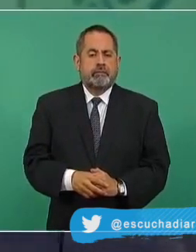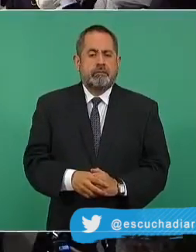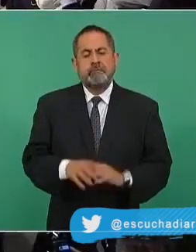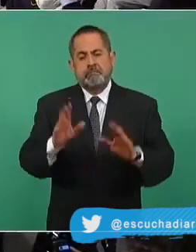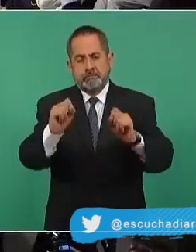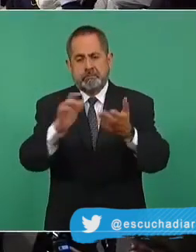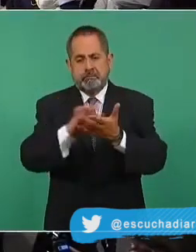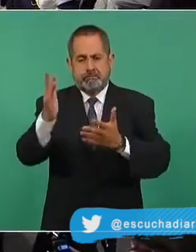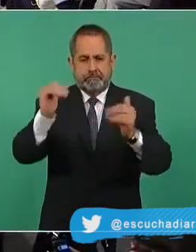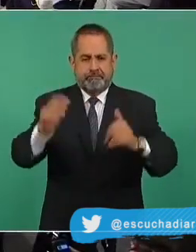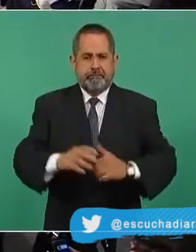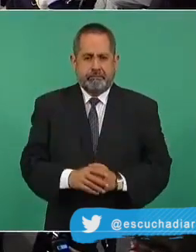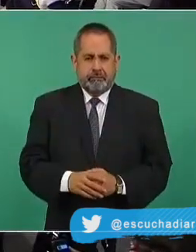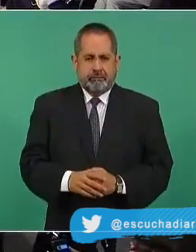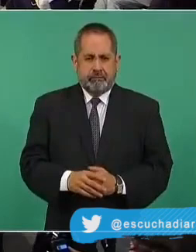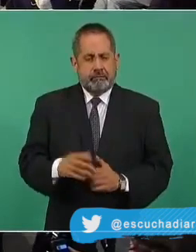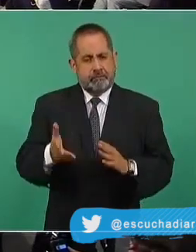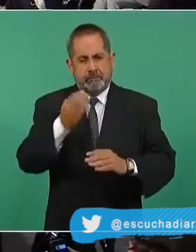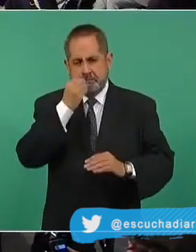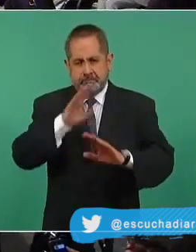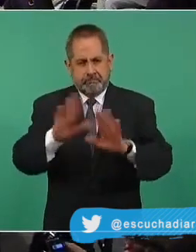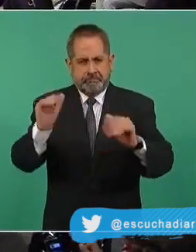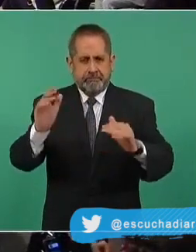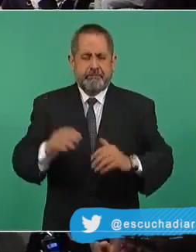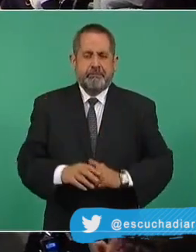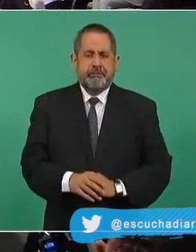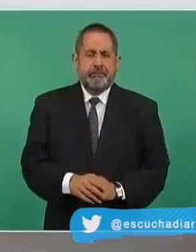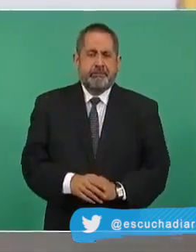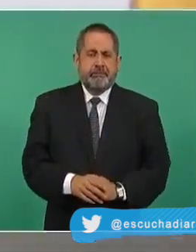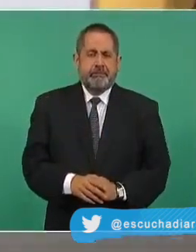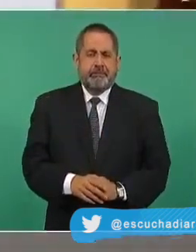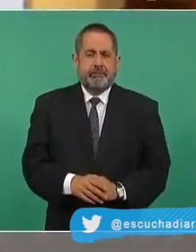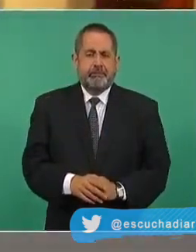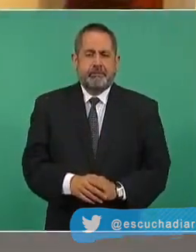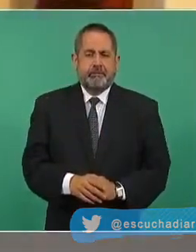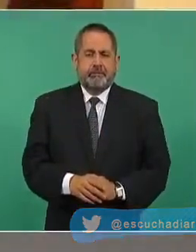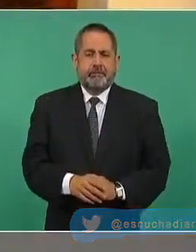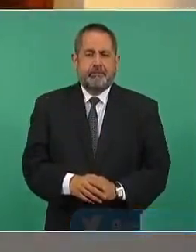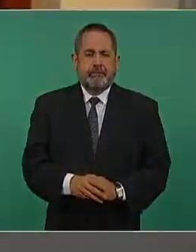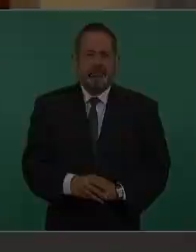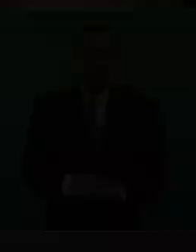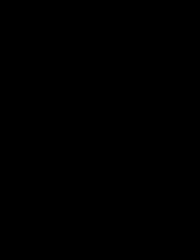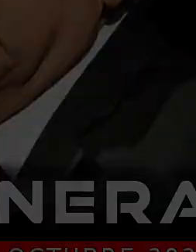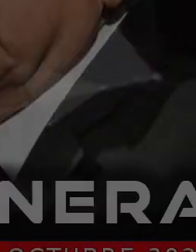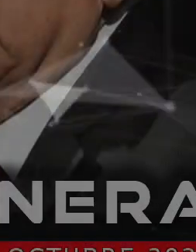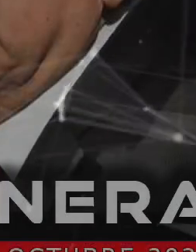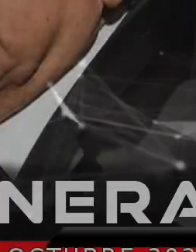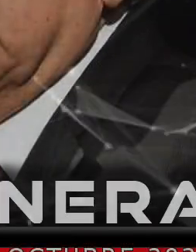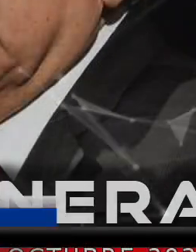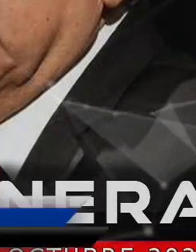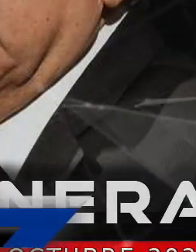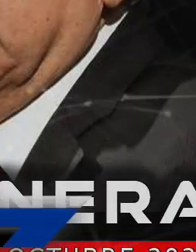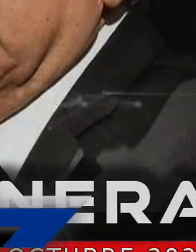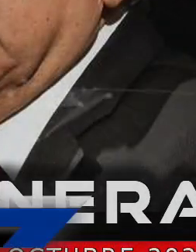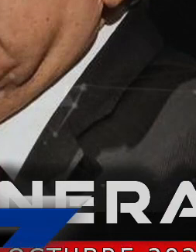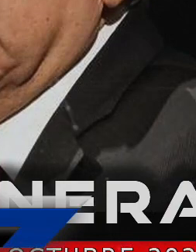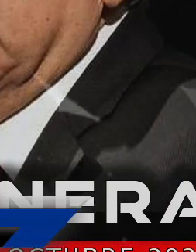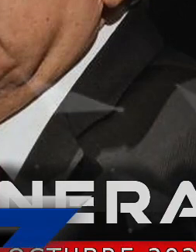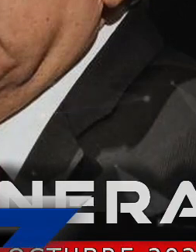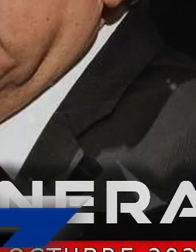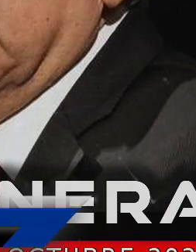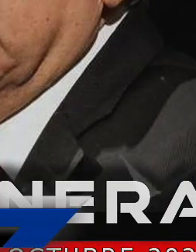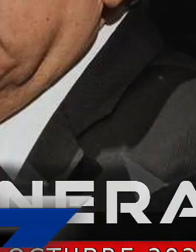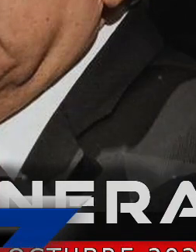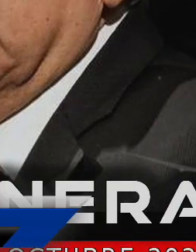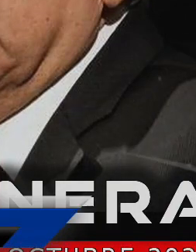Bueno, muchas gracias. Vamos al desayuno. Ya estás informado.